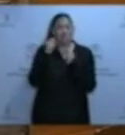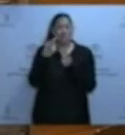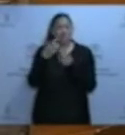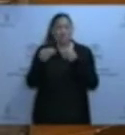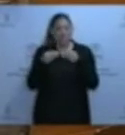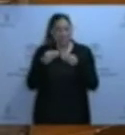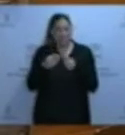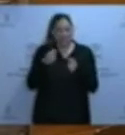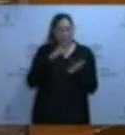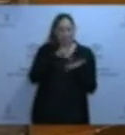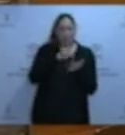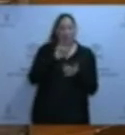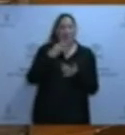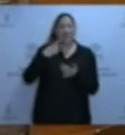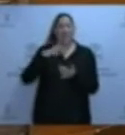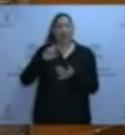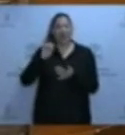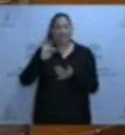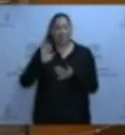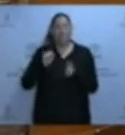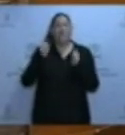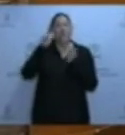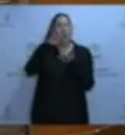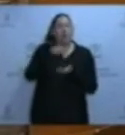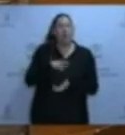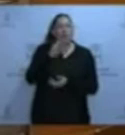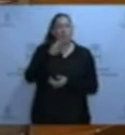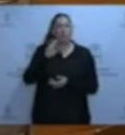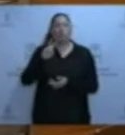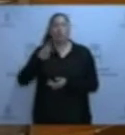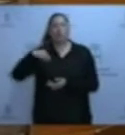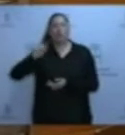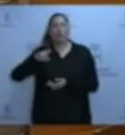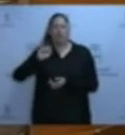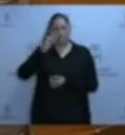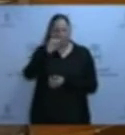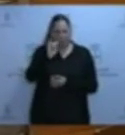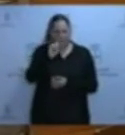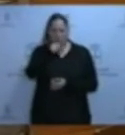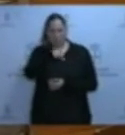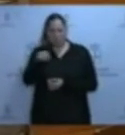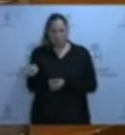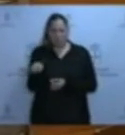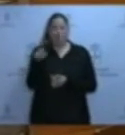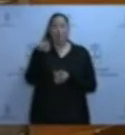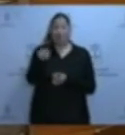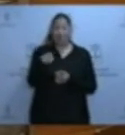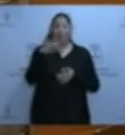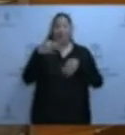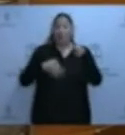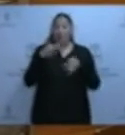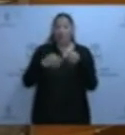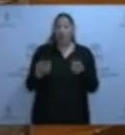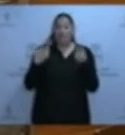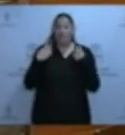teóricamente suministrados por Igarazur y almacenes Pumarín se encuentran en los centros. Como consecuencia, el juez y la Fiscalía han rechazado